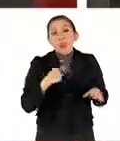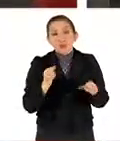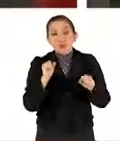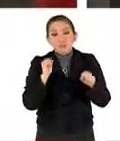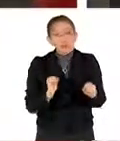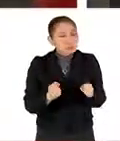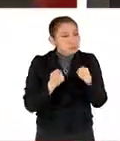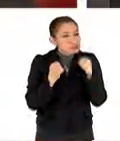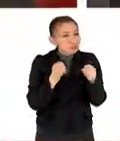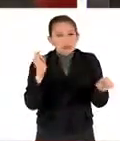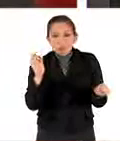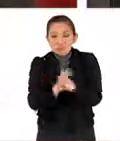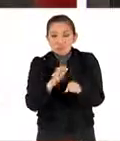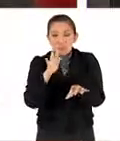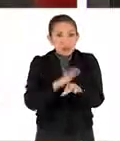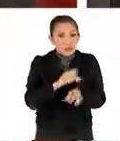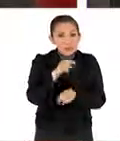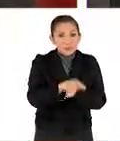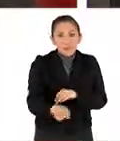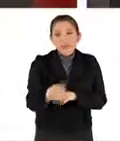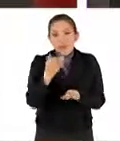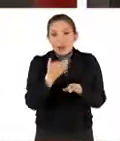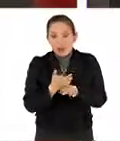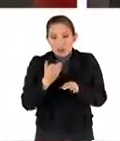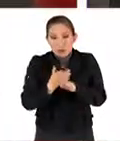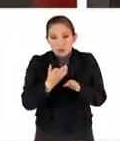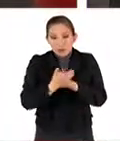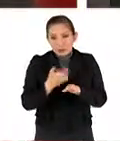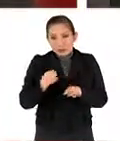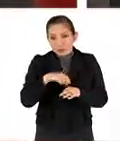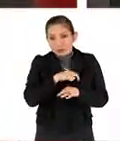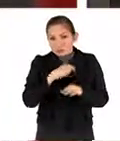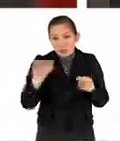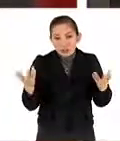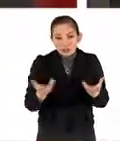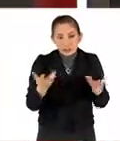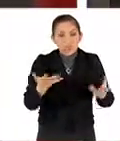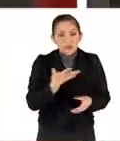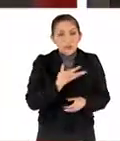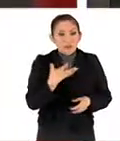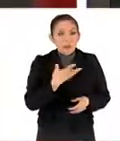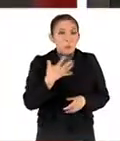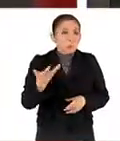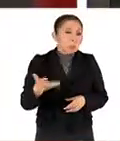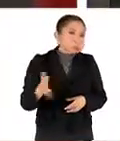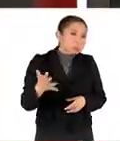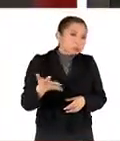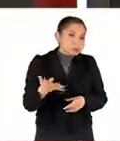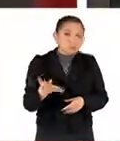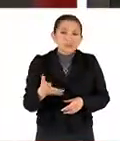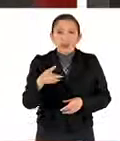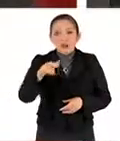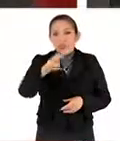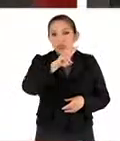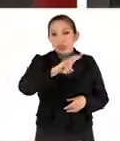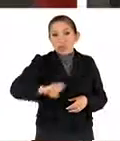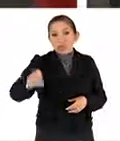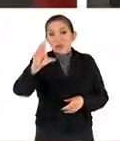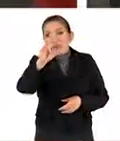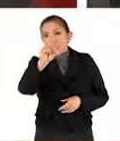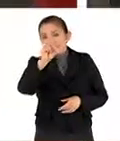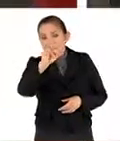mucho más. Actualmente logramos tener alrededor de 230